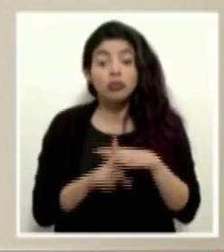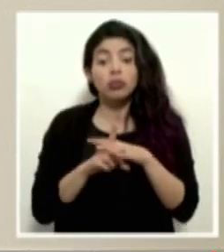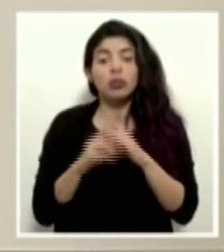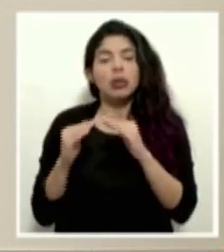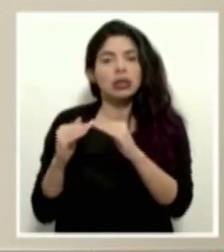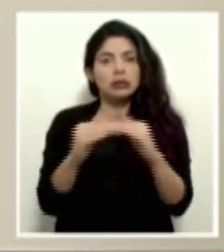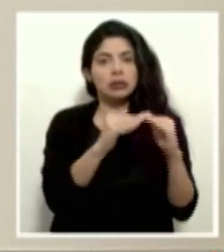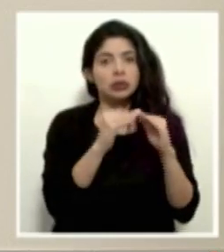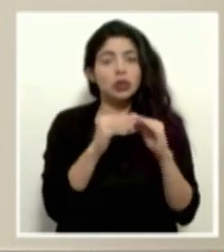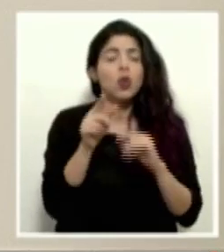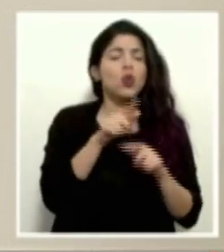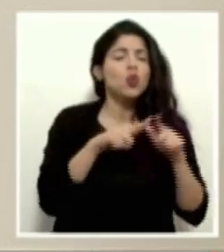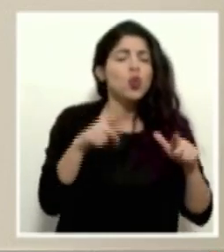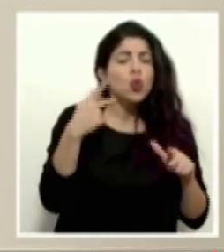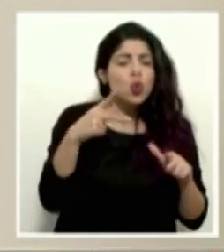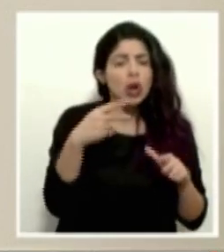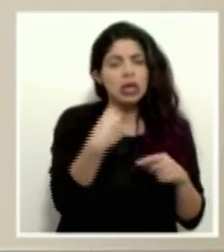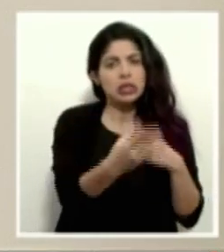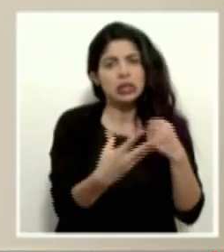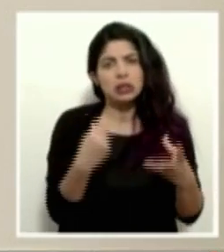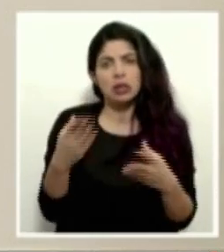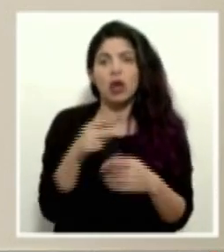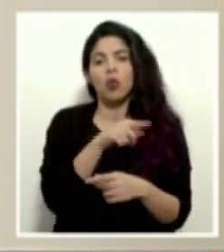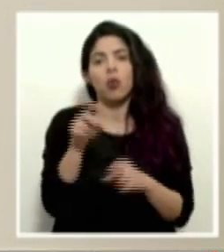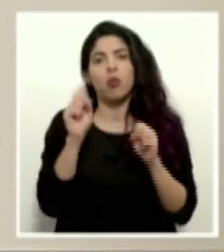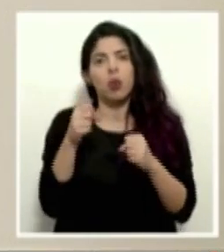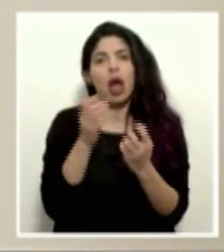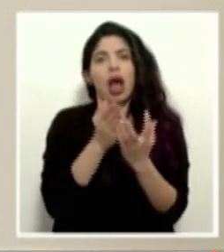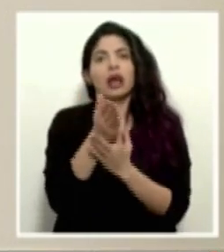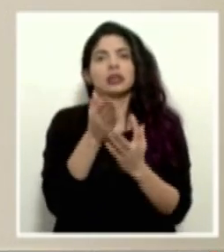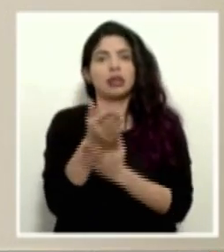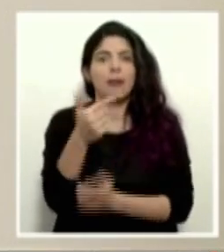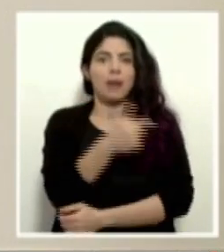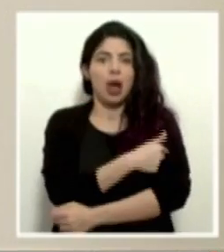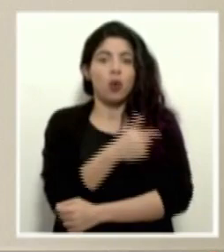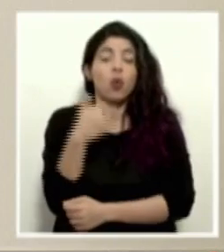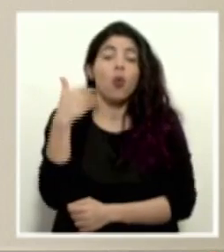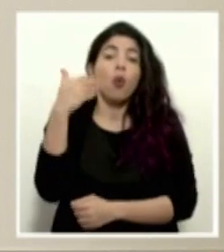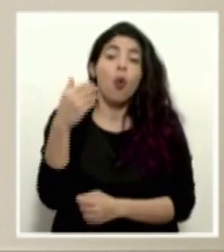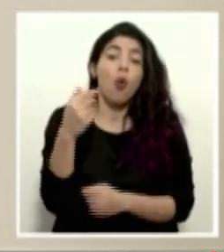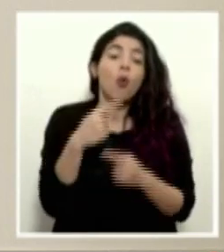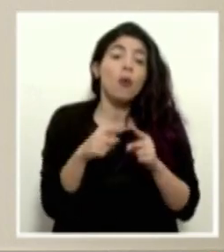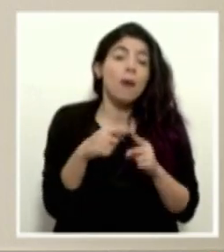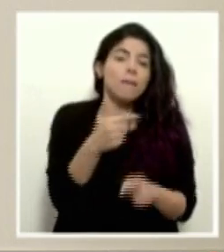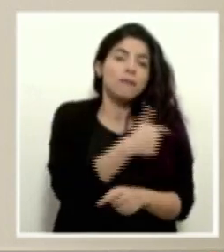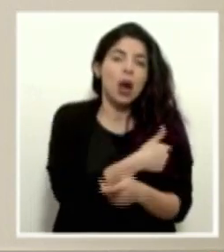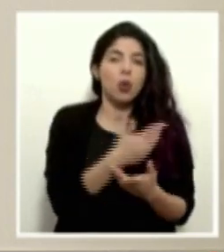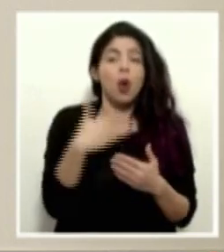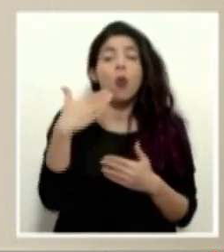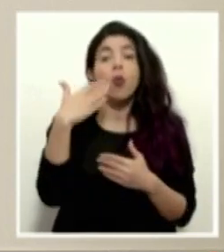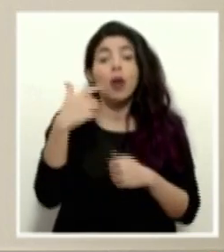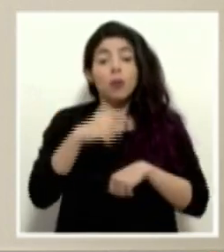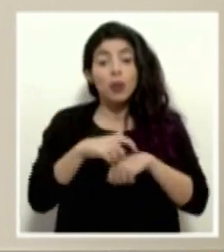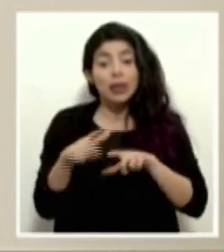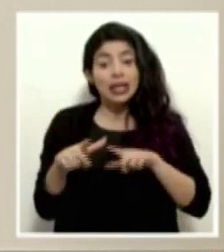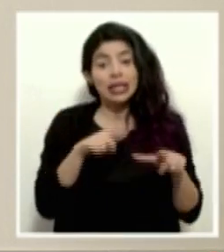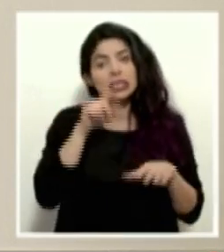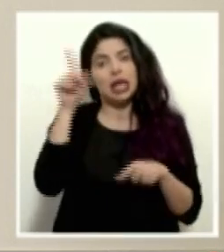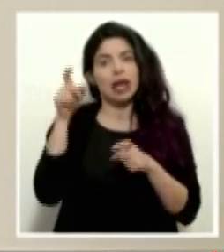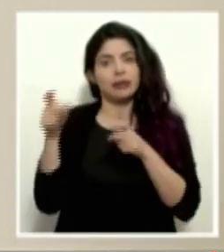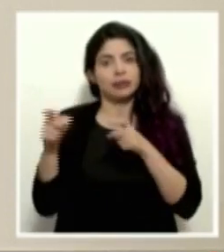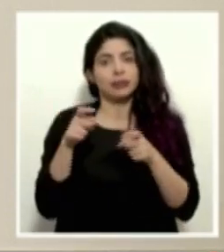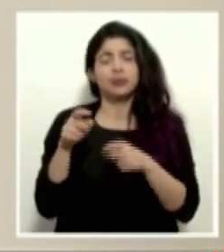priorizando por grupos de riesgo, el acceso oportuno a la vacuna en el momento o a las vacunas en el momento que éstas estén disponibles.